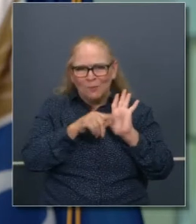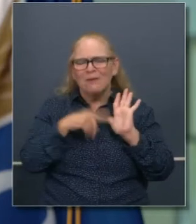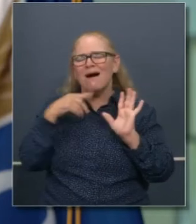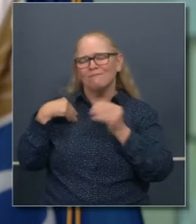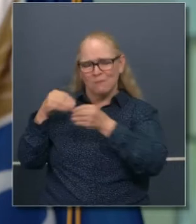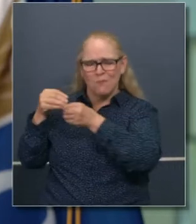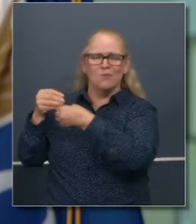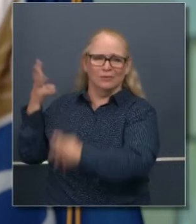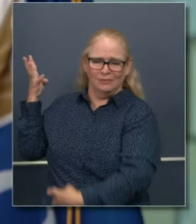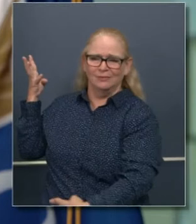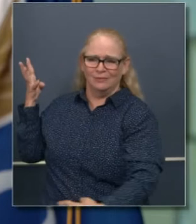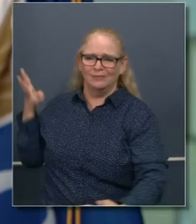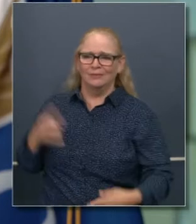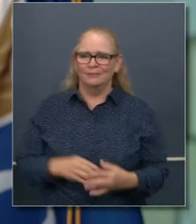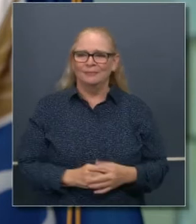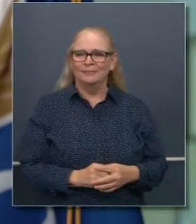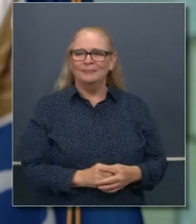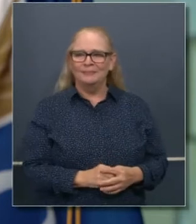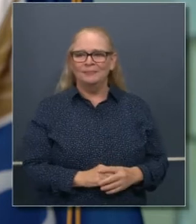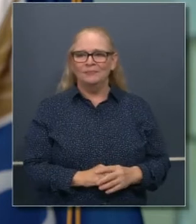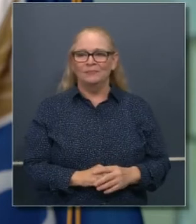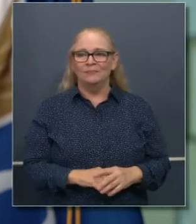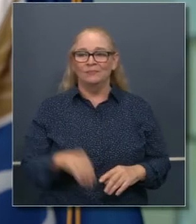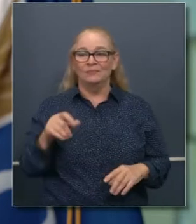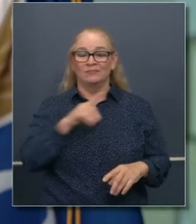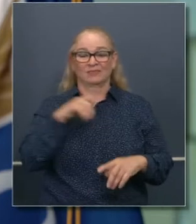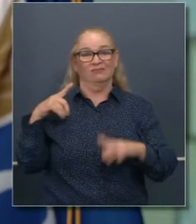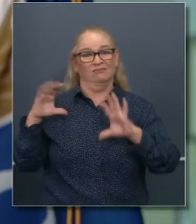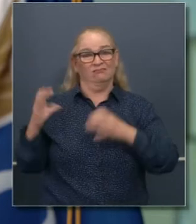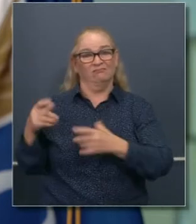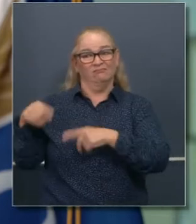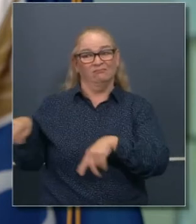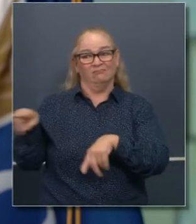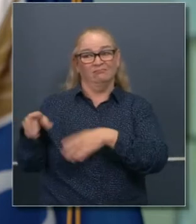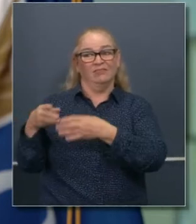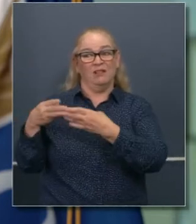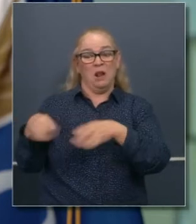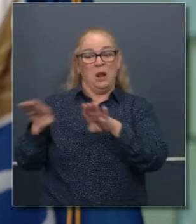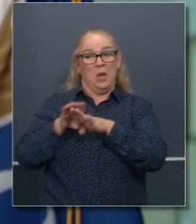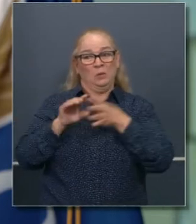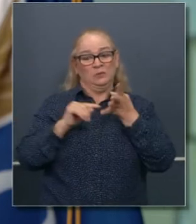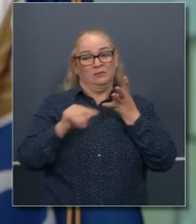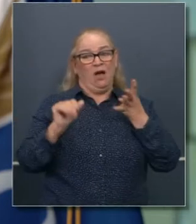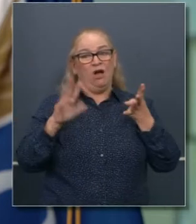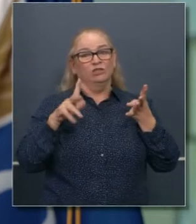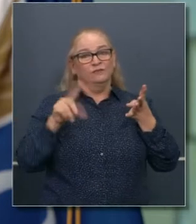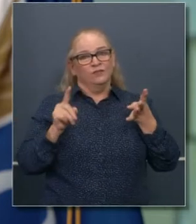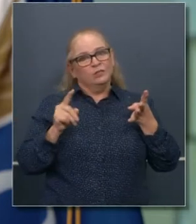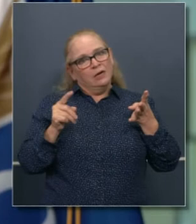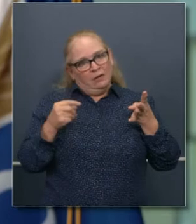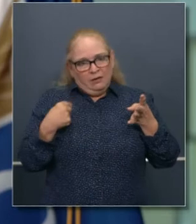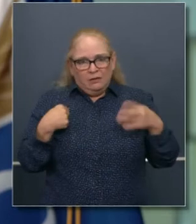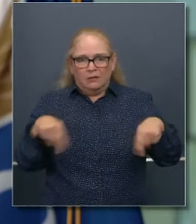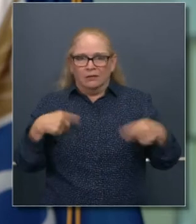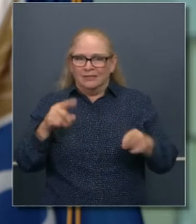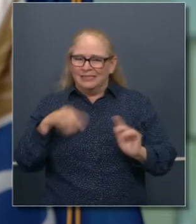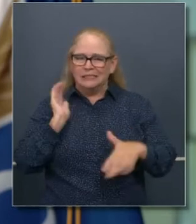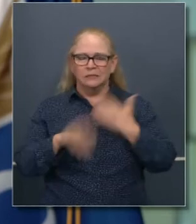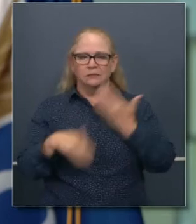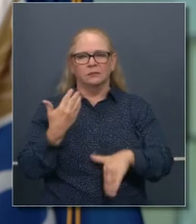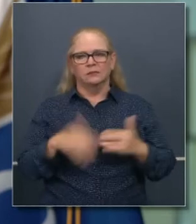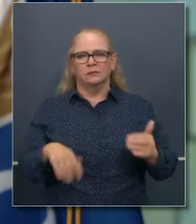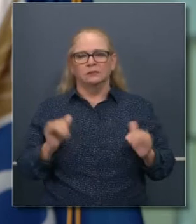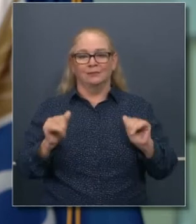sesión legislativa que termina el 31 de agosto. Con esto he concluido mi presentación y